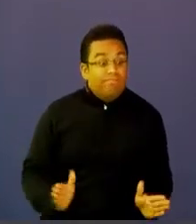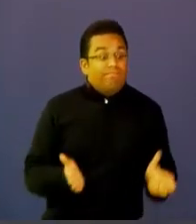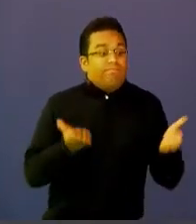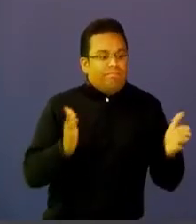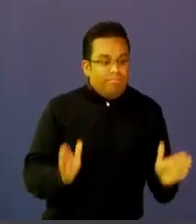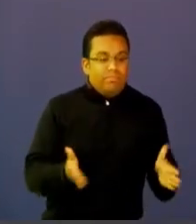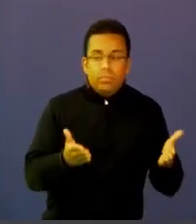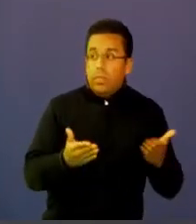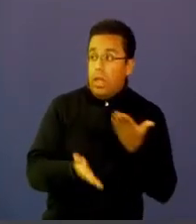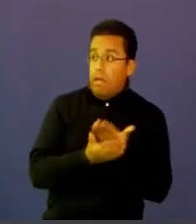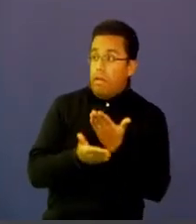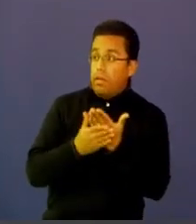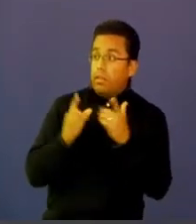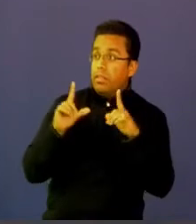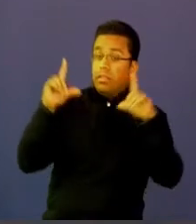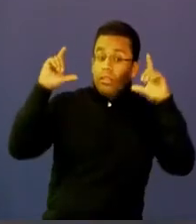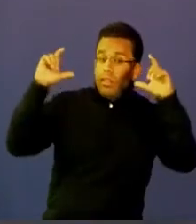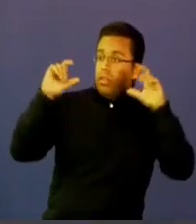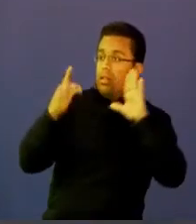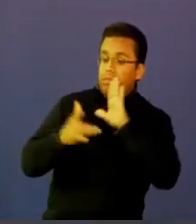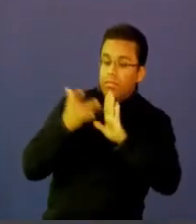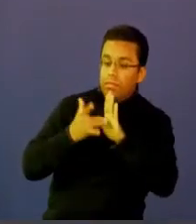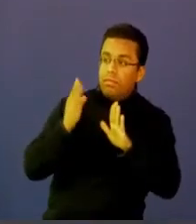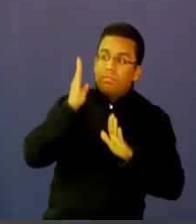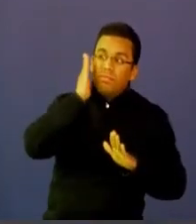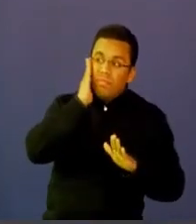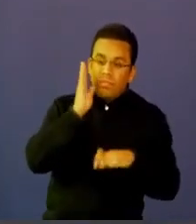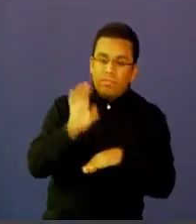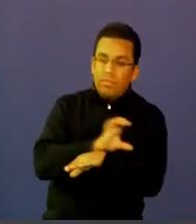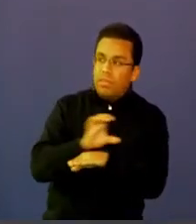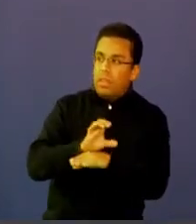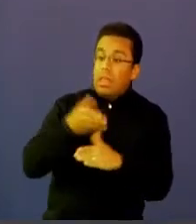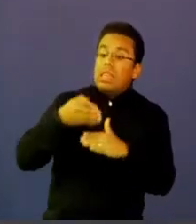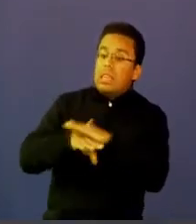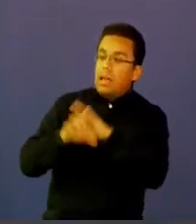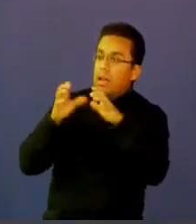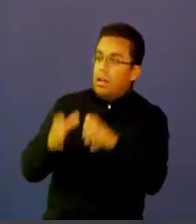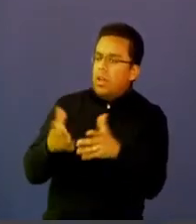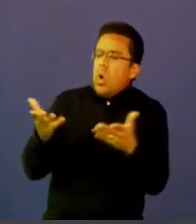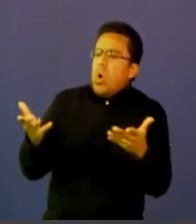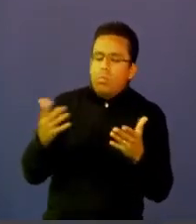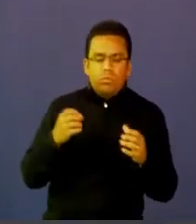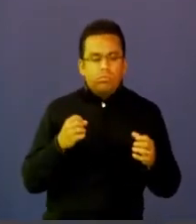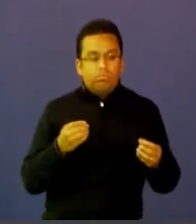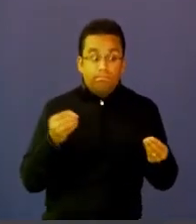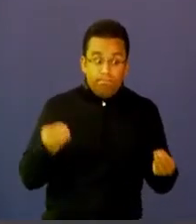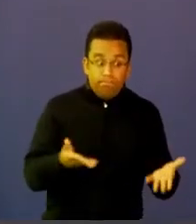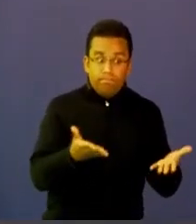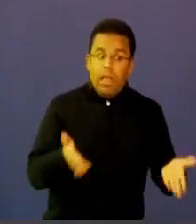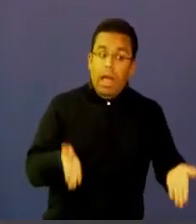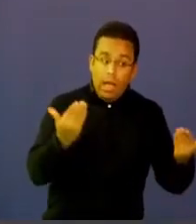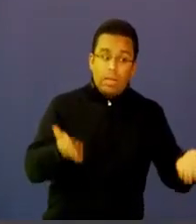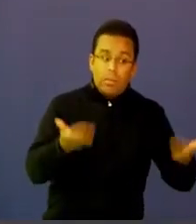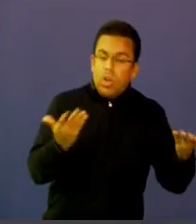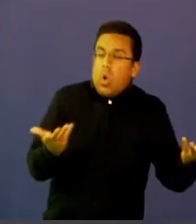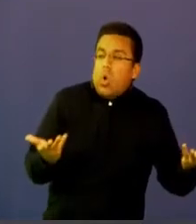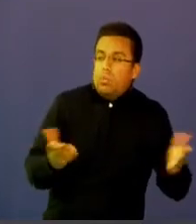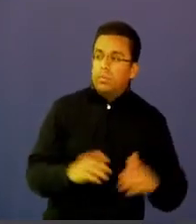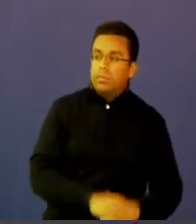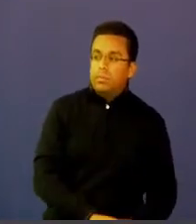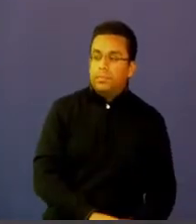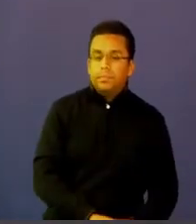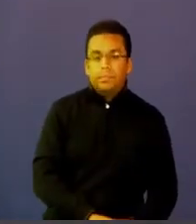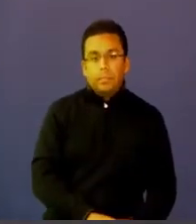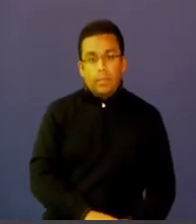dispositivos electrónicos en los procesos del aula ¿cómo lograr vencer esa resistencia? miren definitivamente los